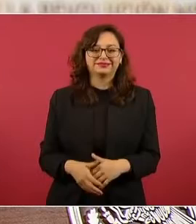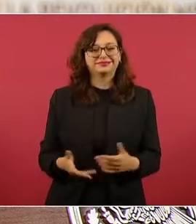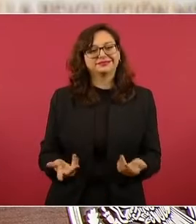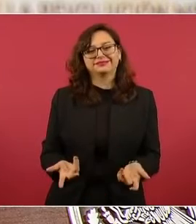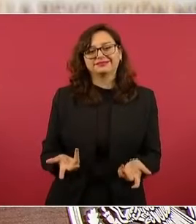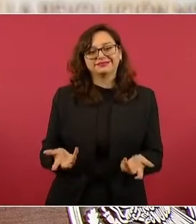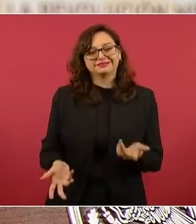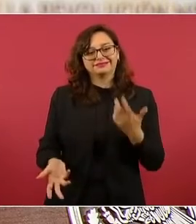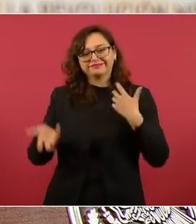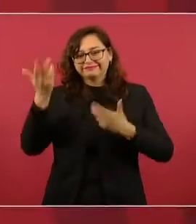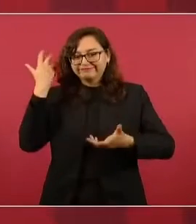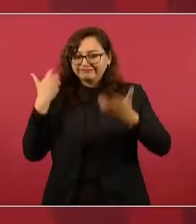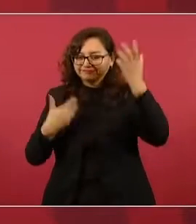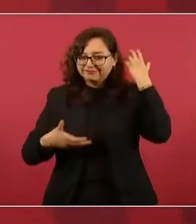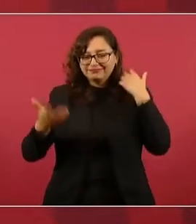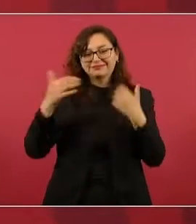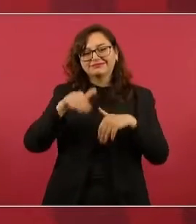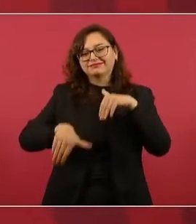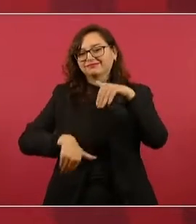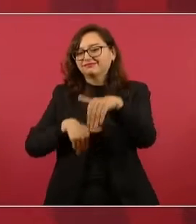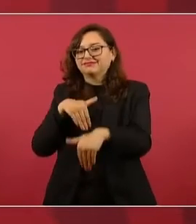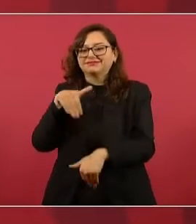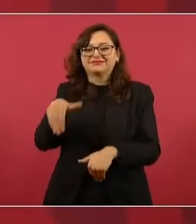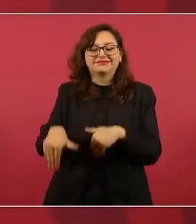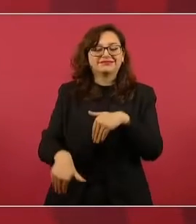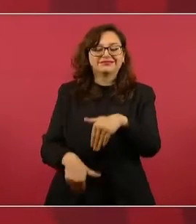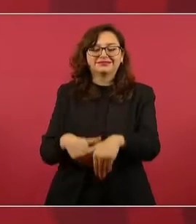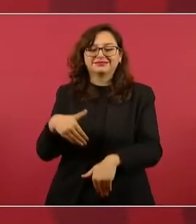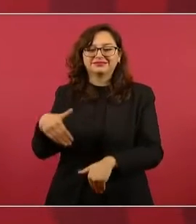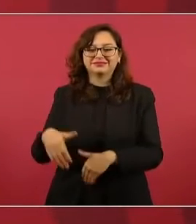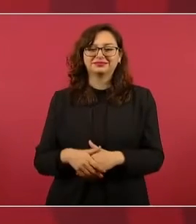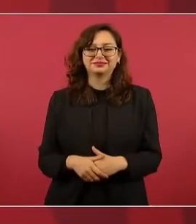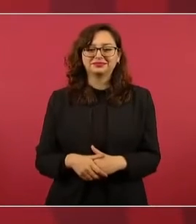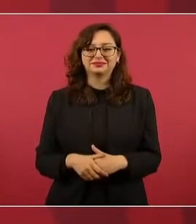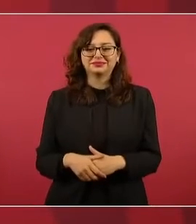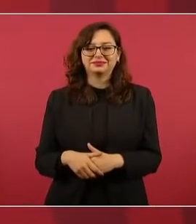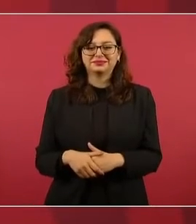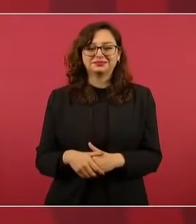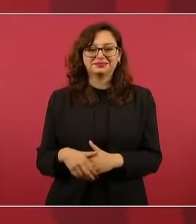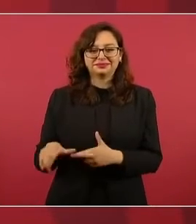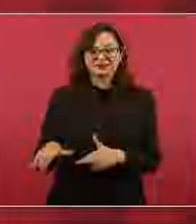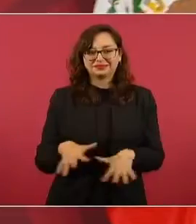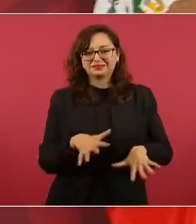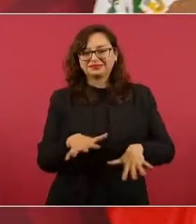bañarse al río, a nadar en el río.